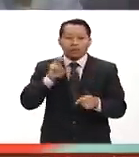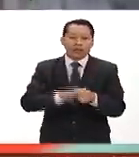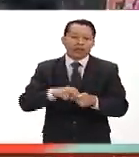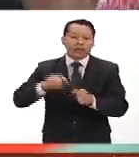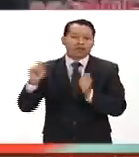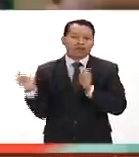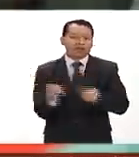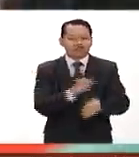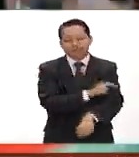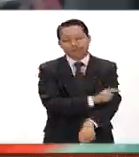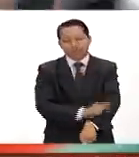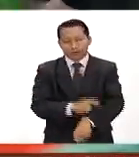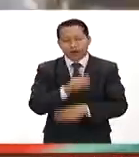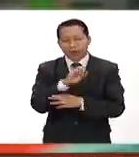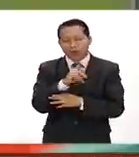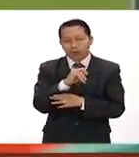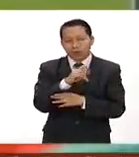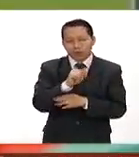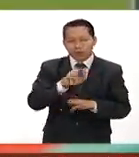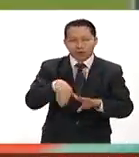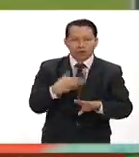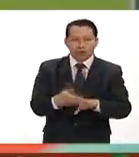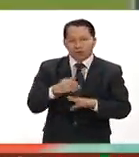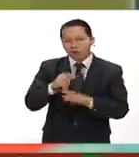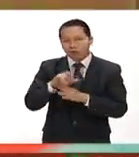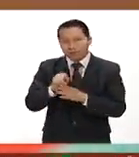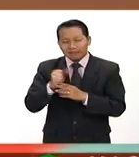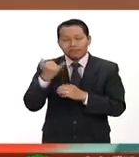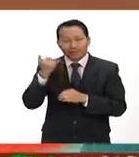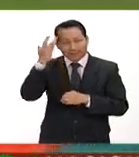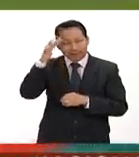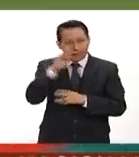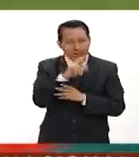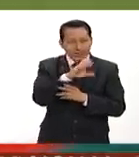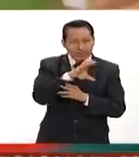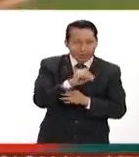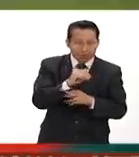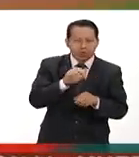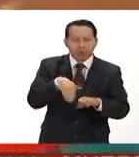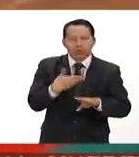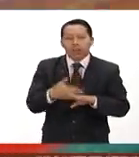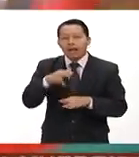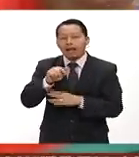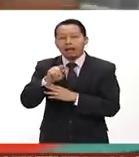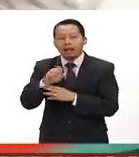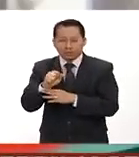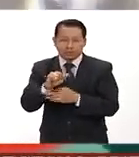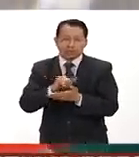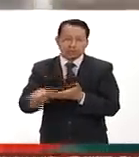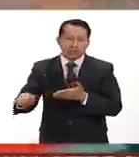ligas Orioles de Baltimore contra Blue Jays y San Francisco contra Mets de Nueva York